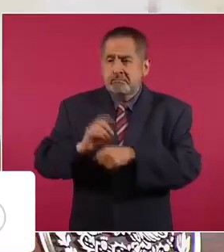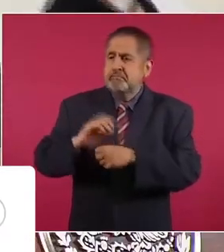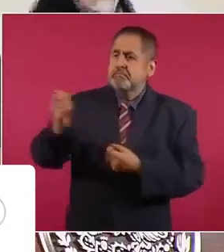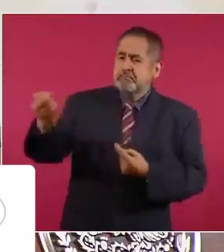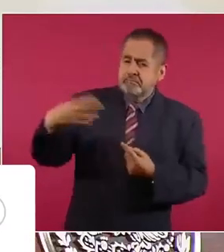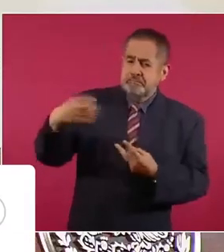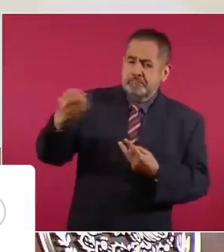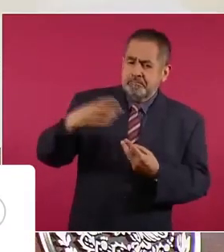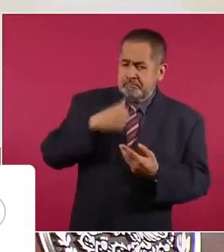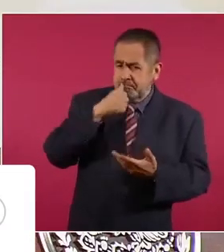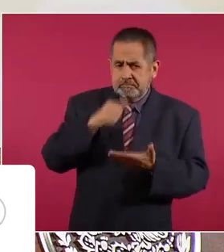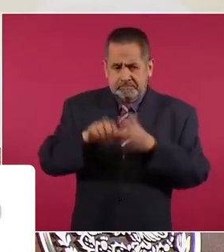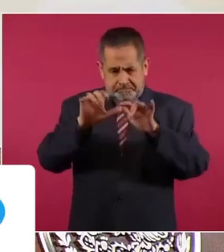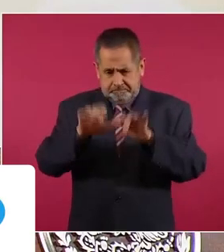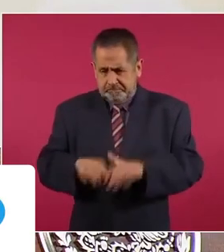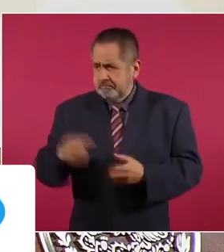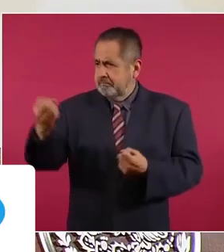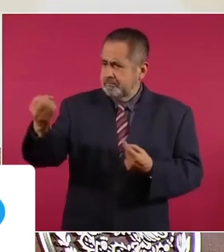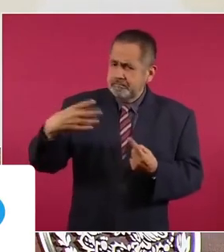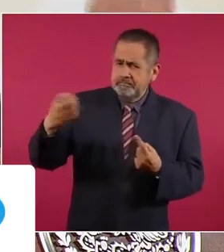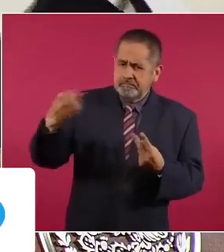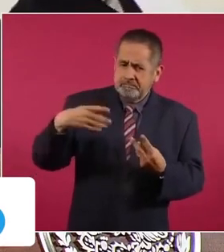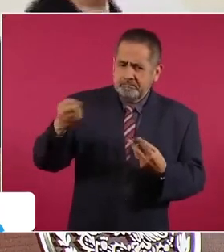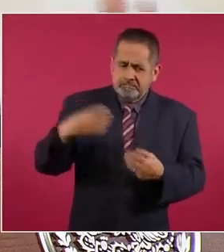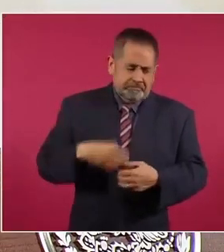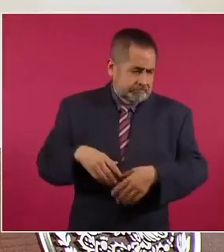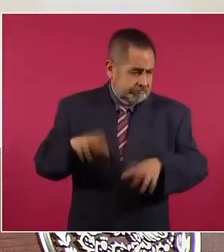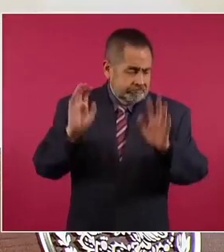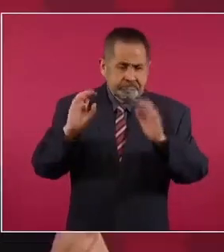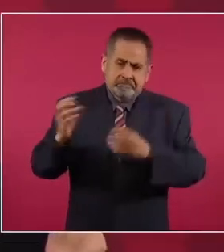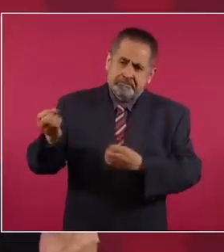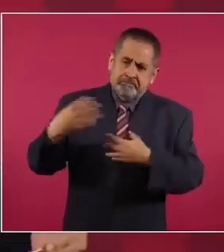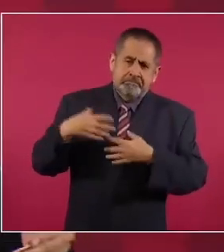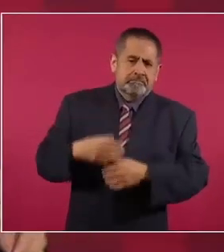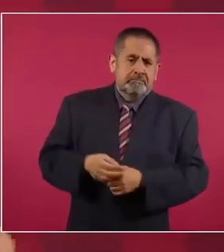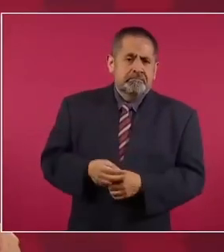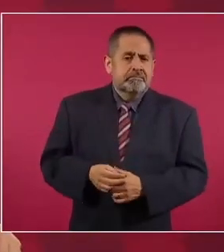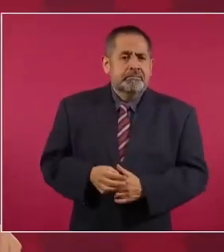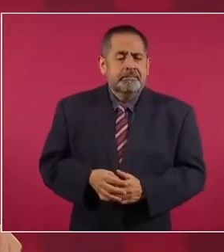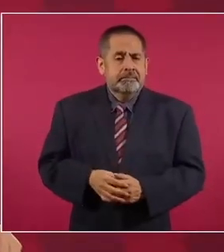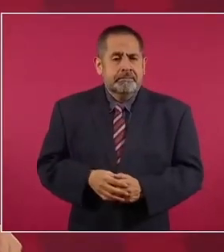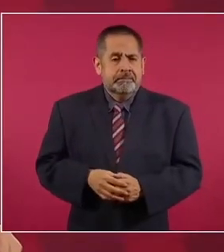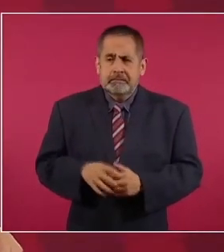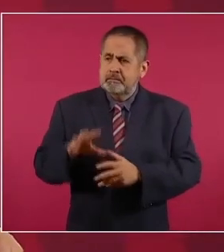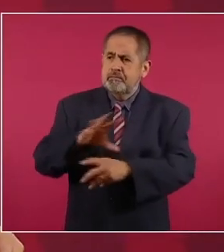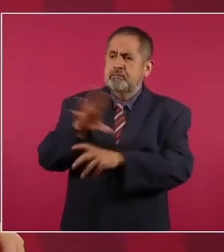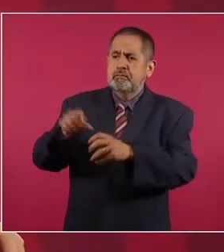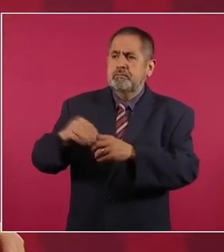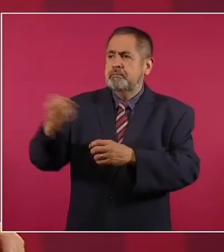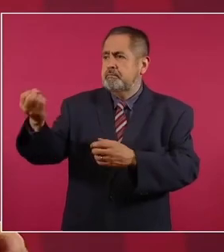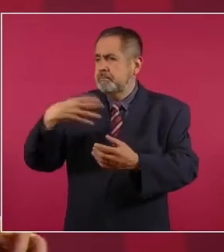escritos, me informan de todo.